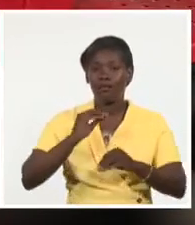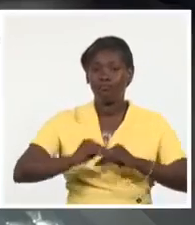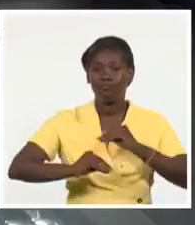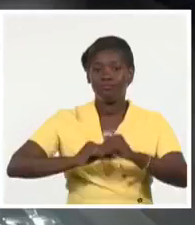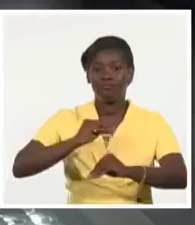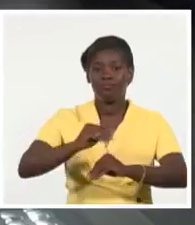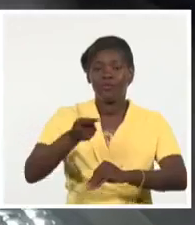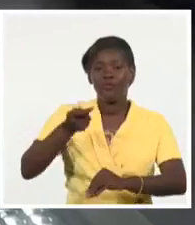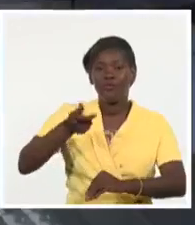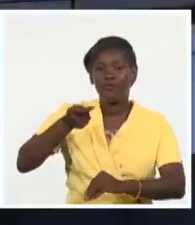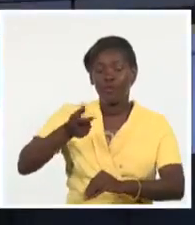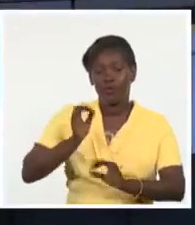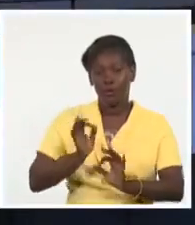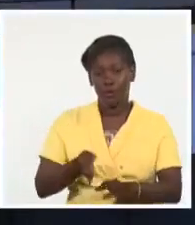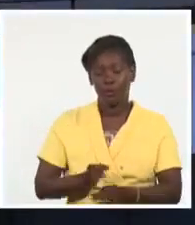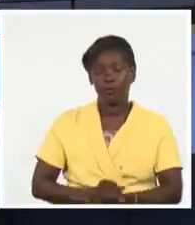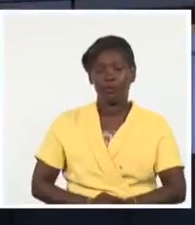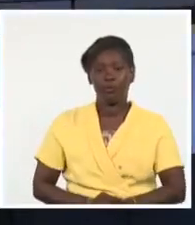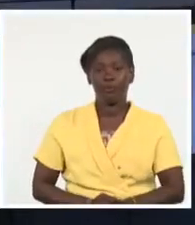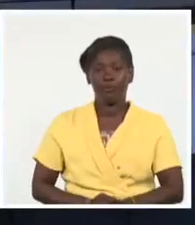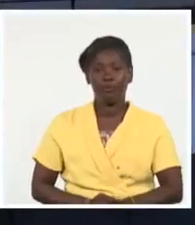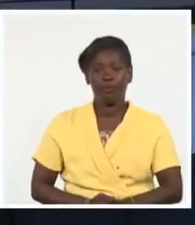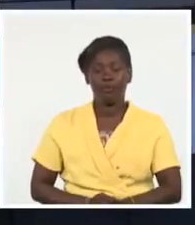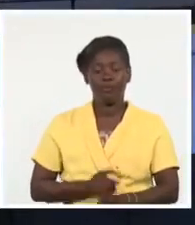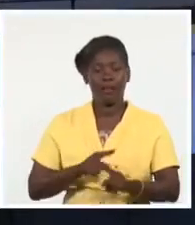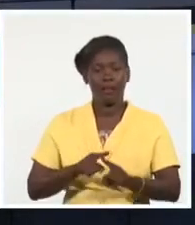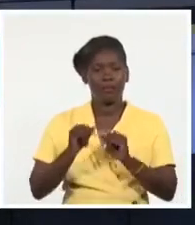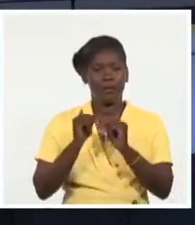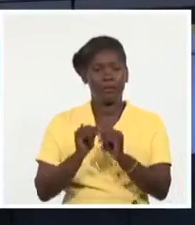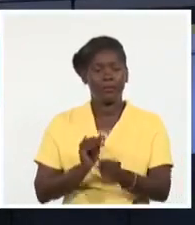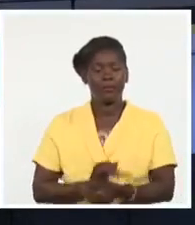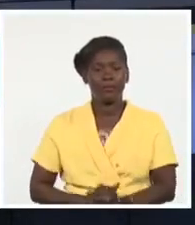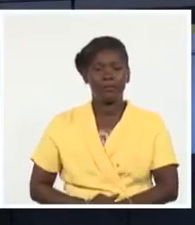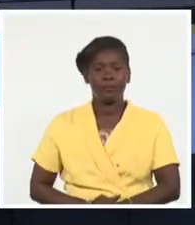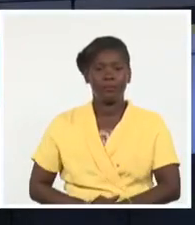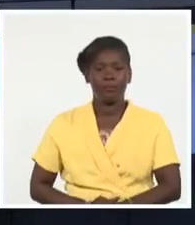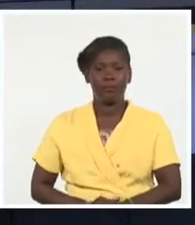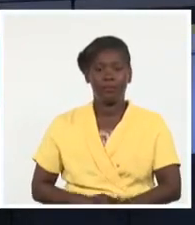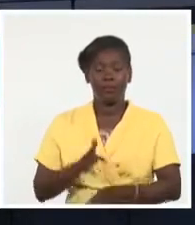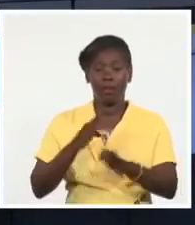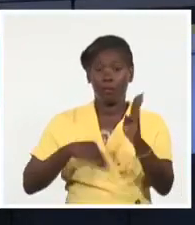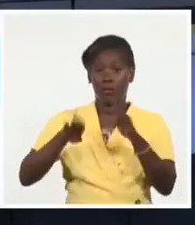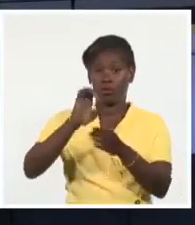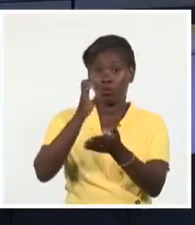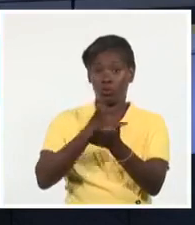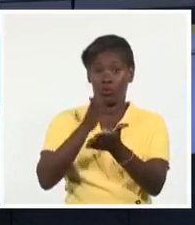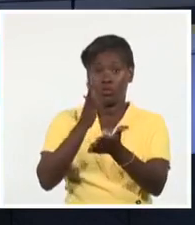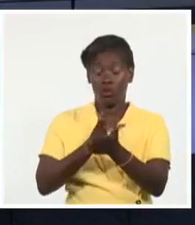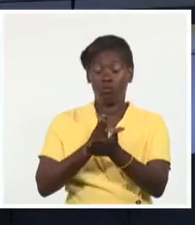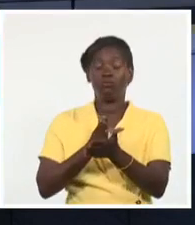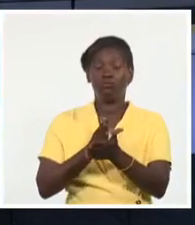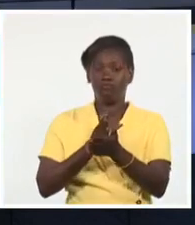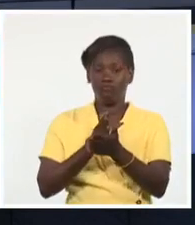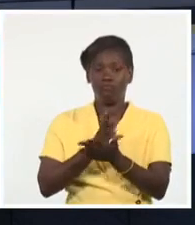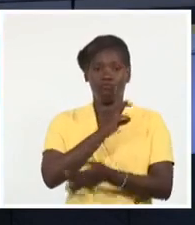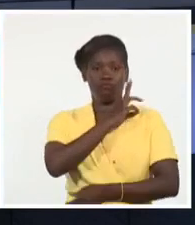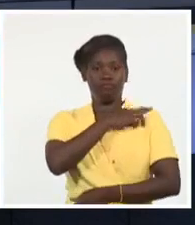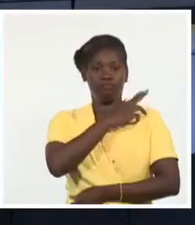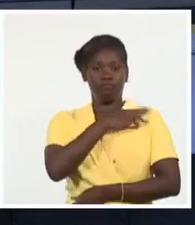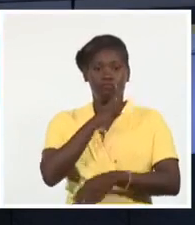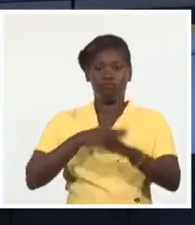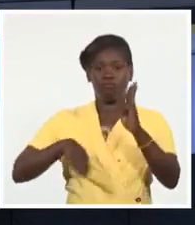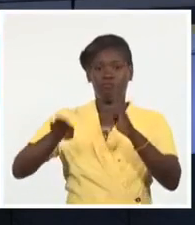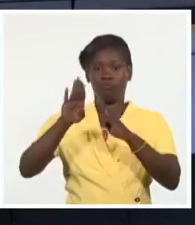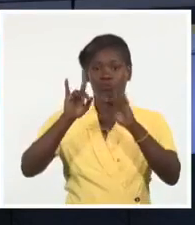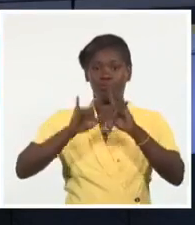país euroasiático. Continuamos con otras informaciones. El ministro de Educación Superior, José Ramón Saborido Loidi,